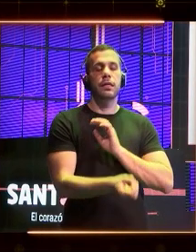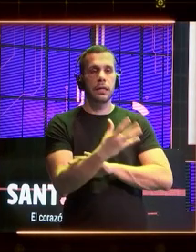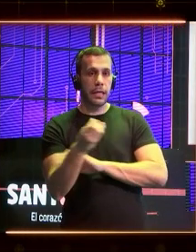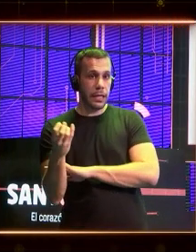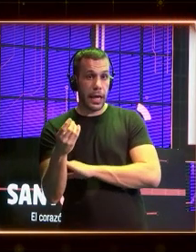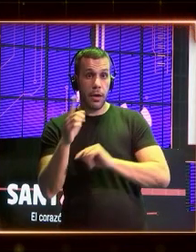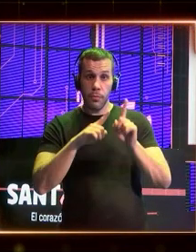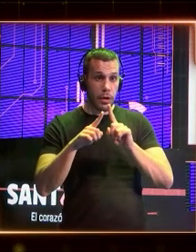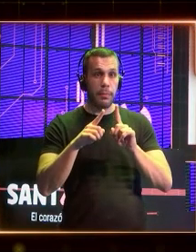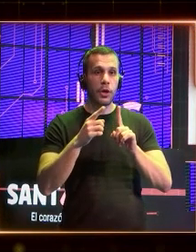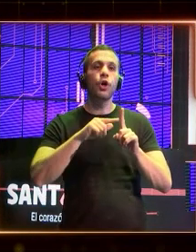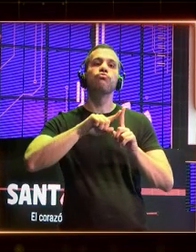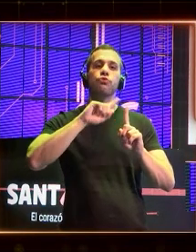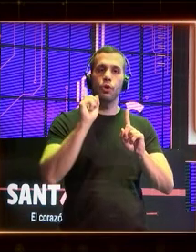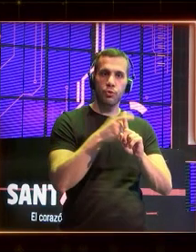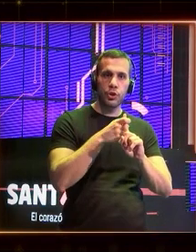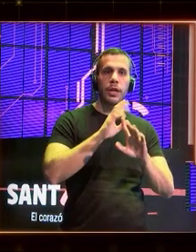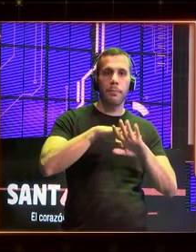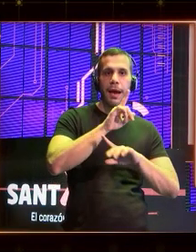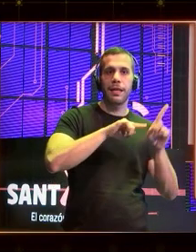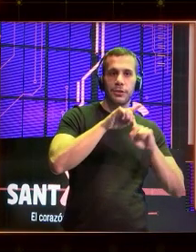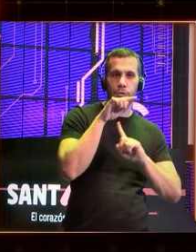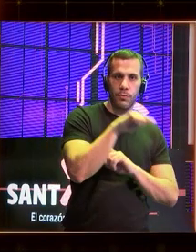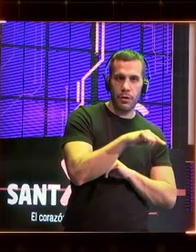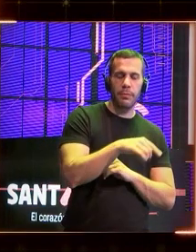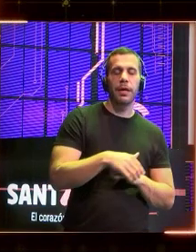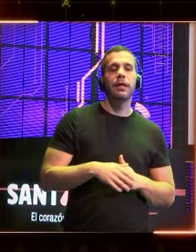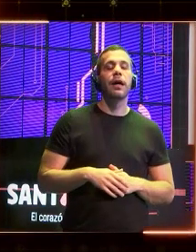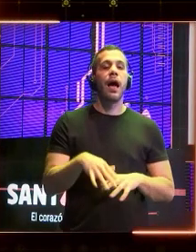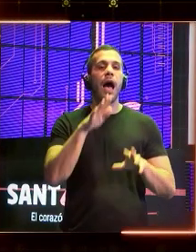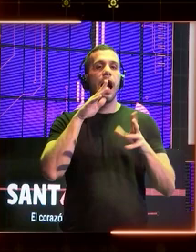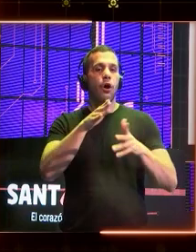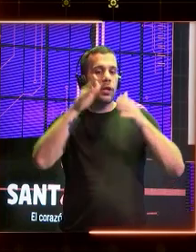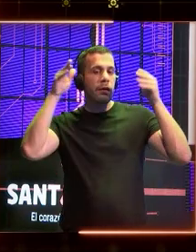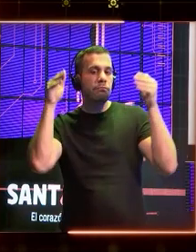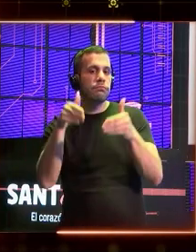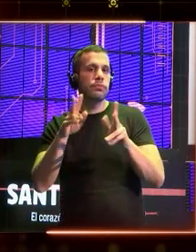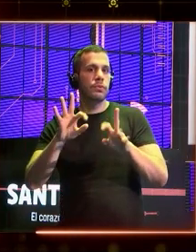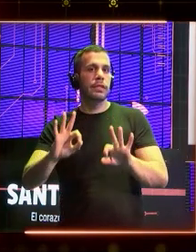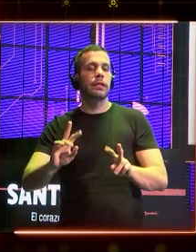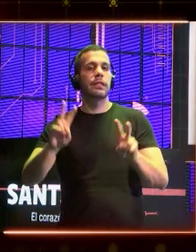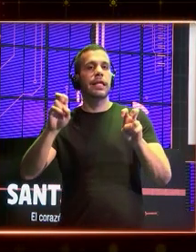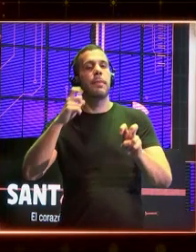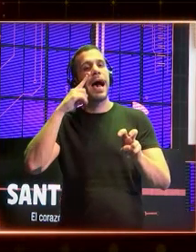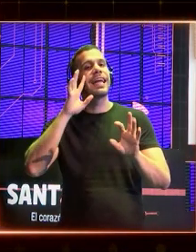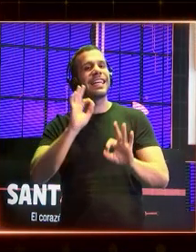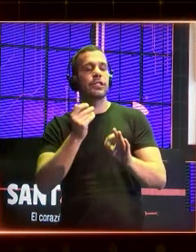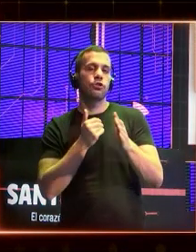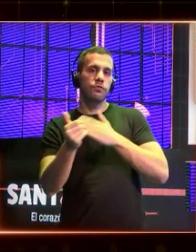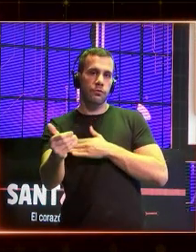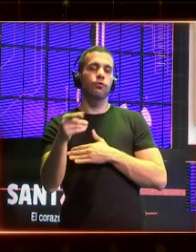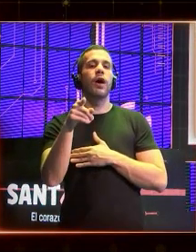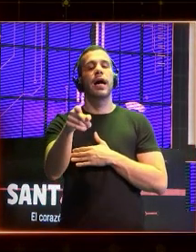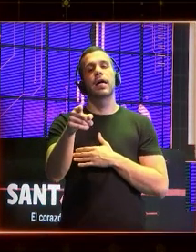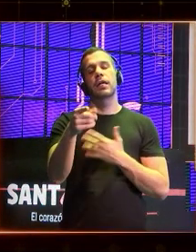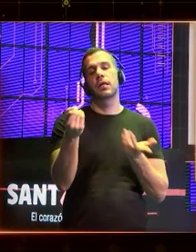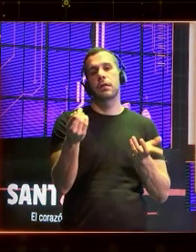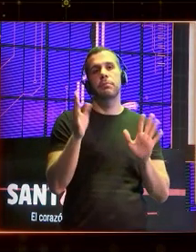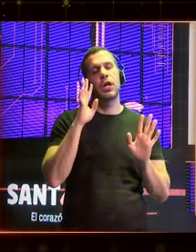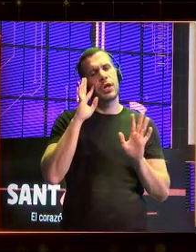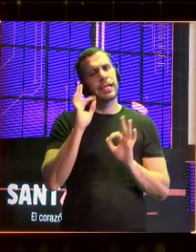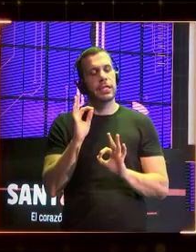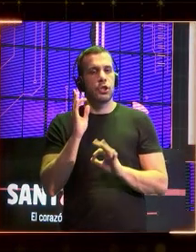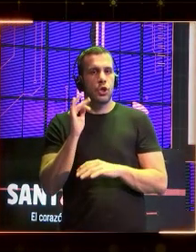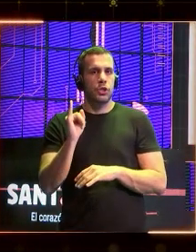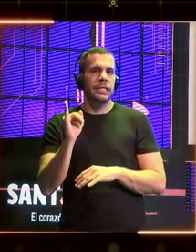industria está poniendo el foco en los frontier AI risk, es decir, en los riesgos de futuro de las tecnologías fronteras. Pero, perdona, los riesgos ya los